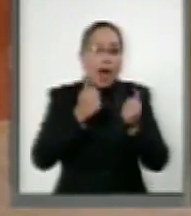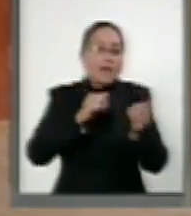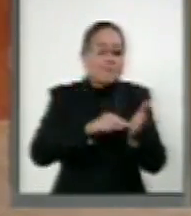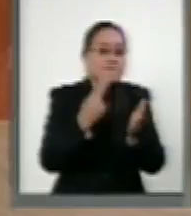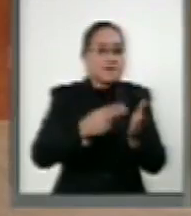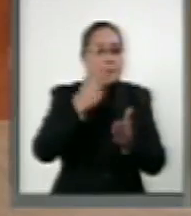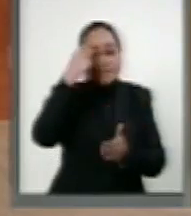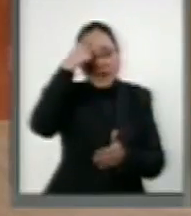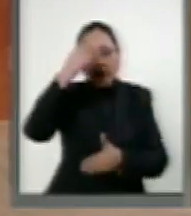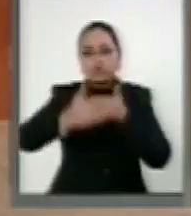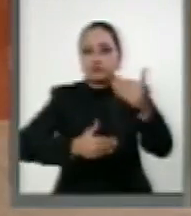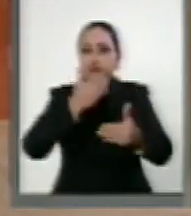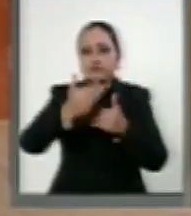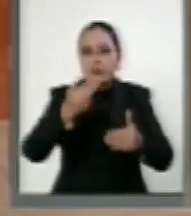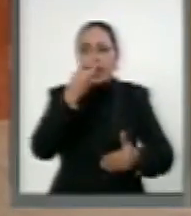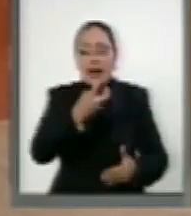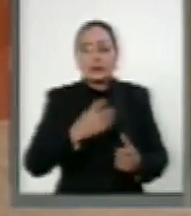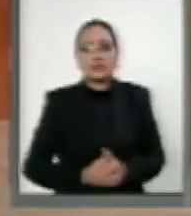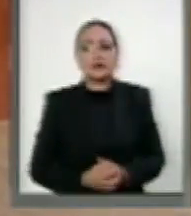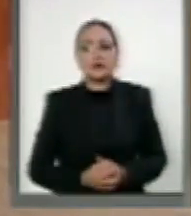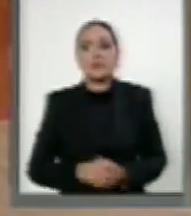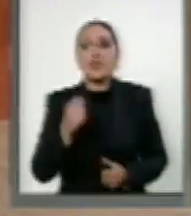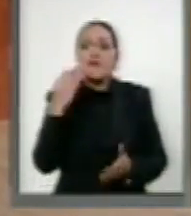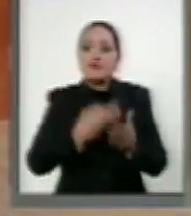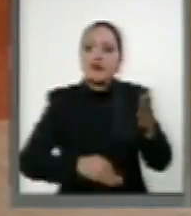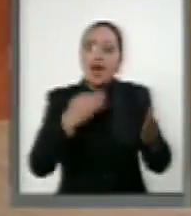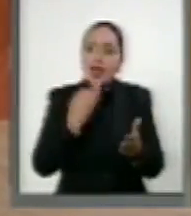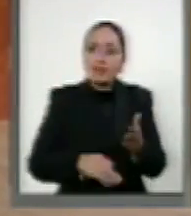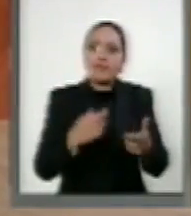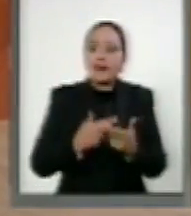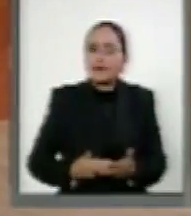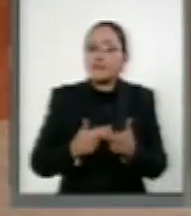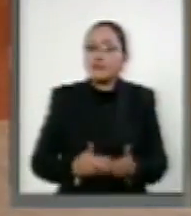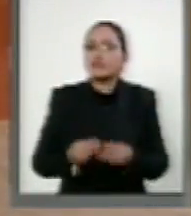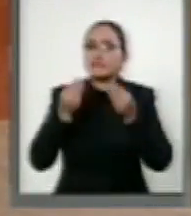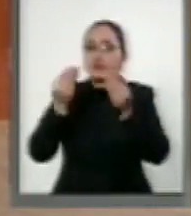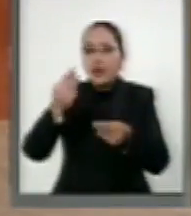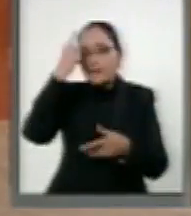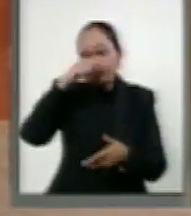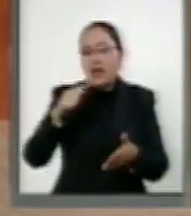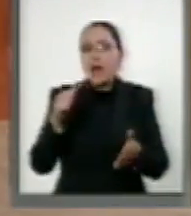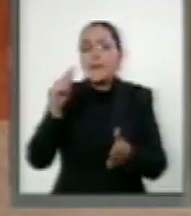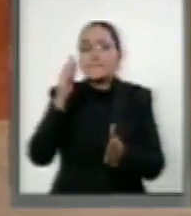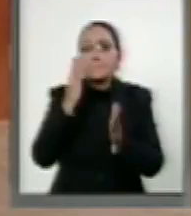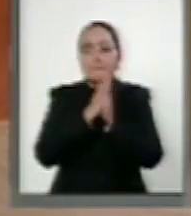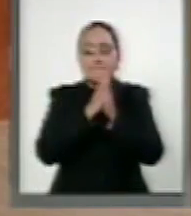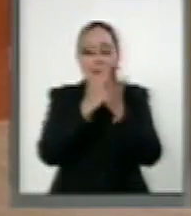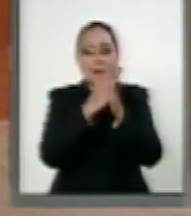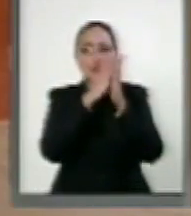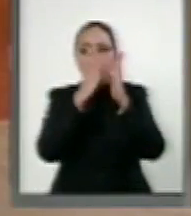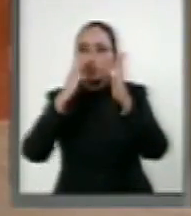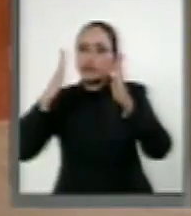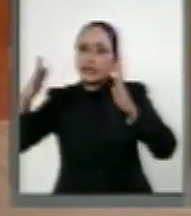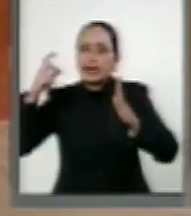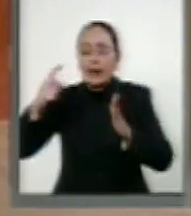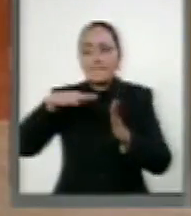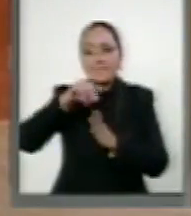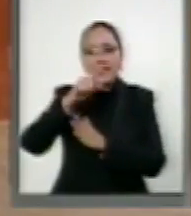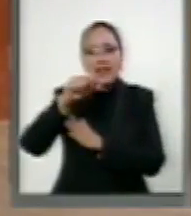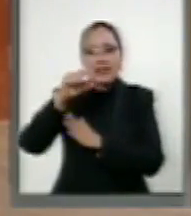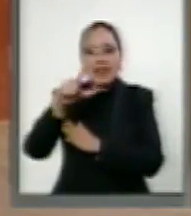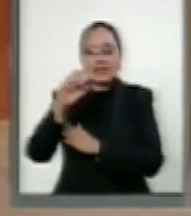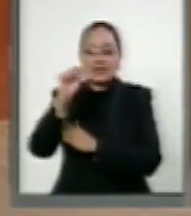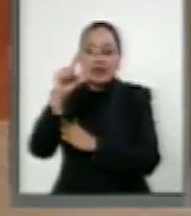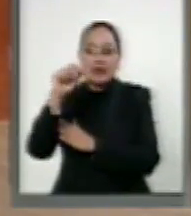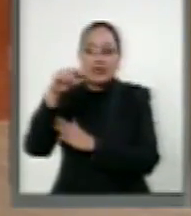A lo anterior se acumula la falta de entrega de recursos para la rehabilitación de la biblioteca Miguel Salinas y otras acciones que